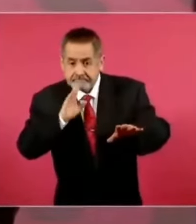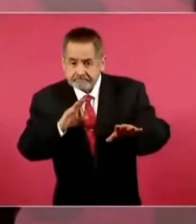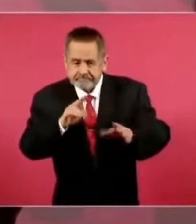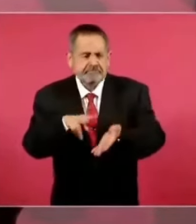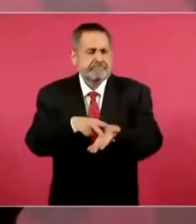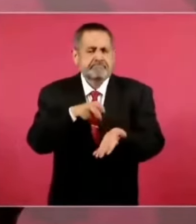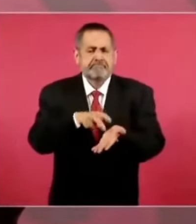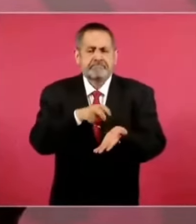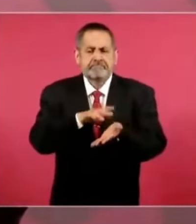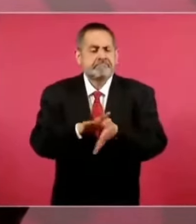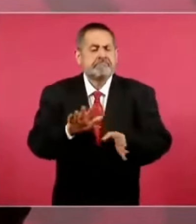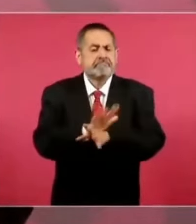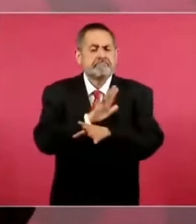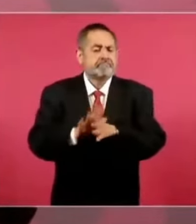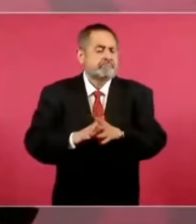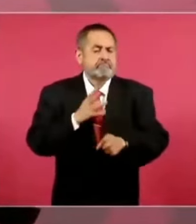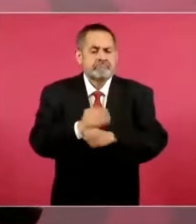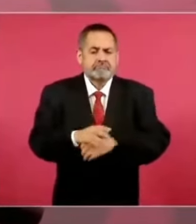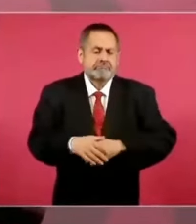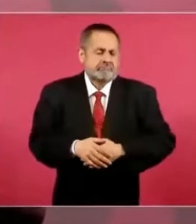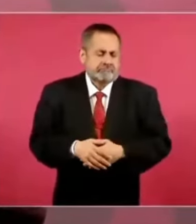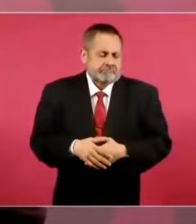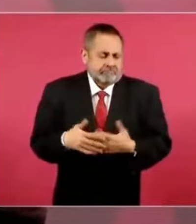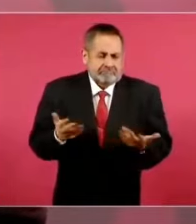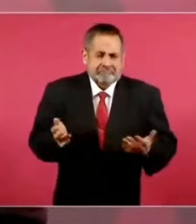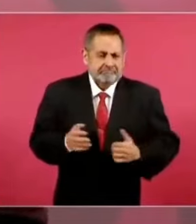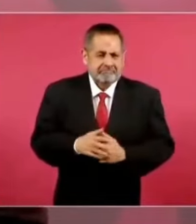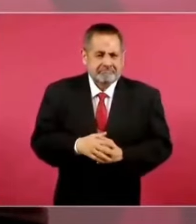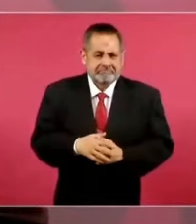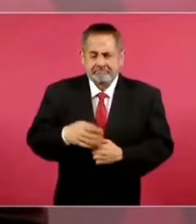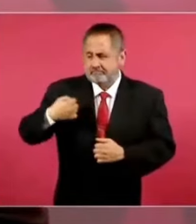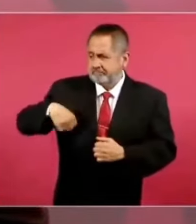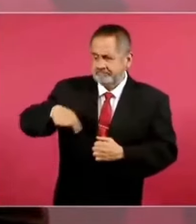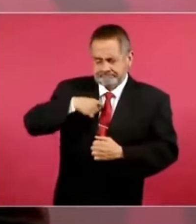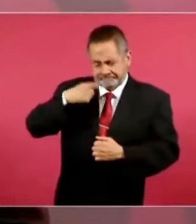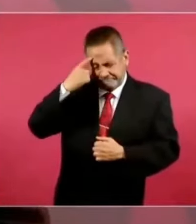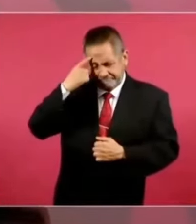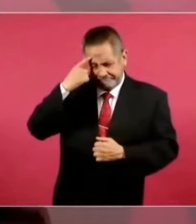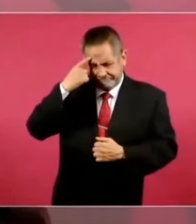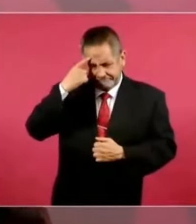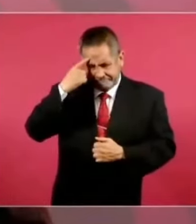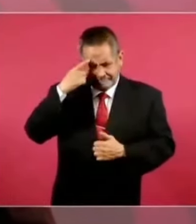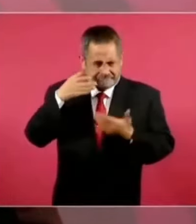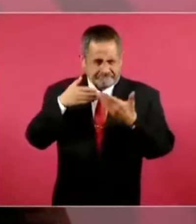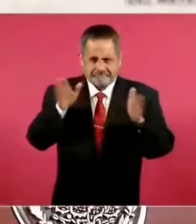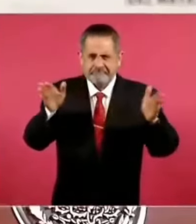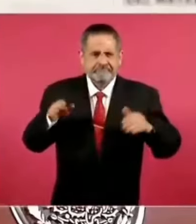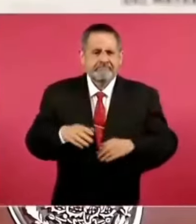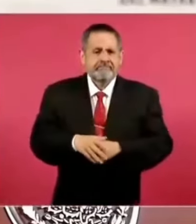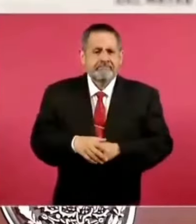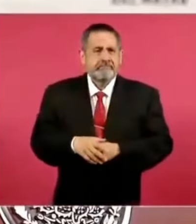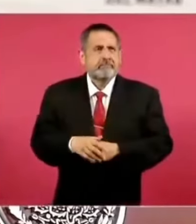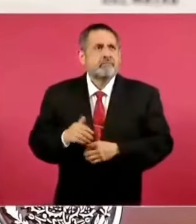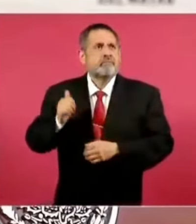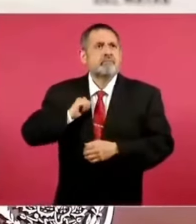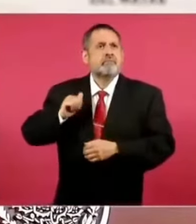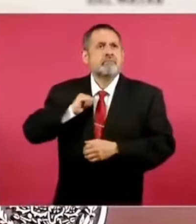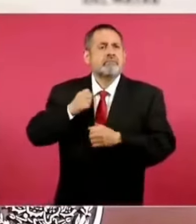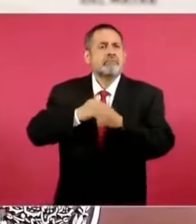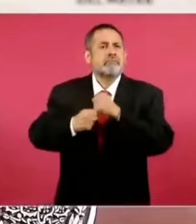Estamos partidarios de la máxima de los liberales del siglo XIX,